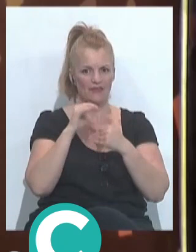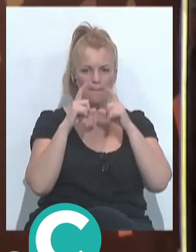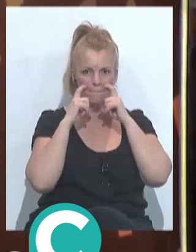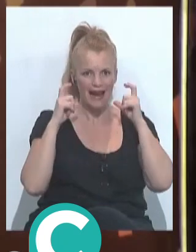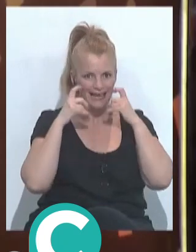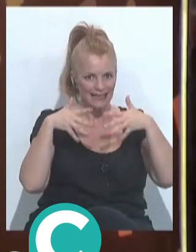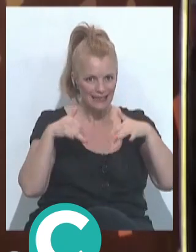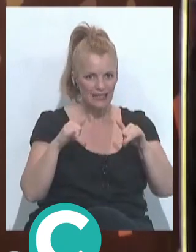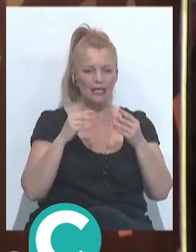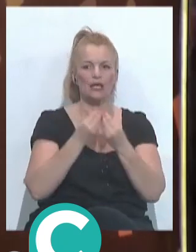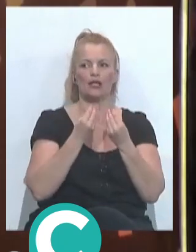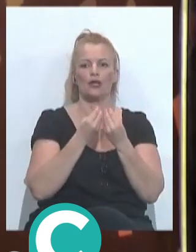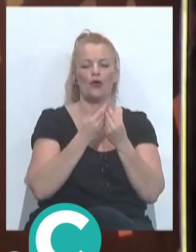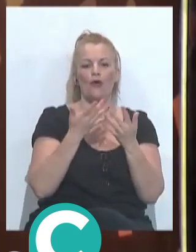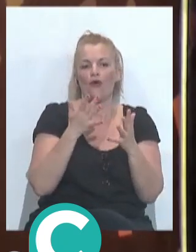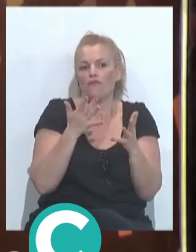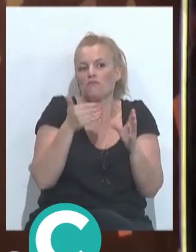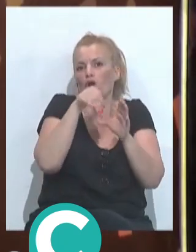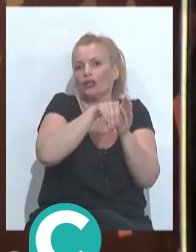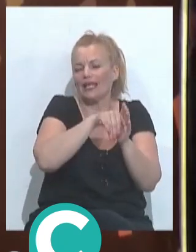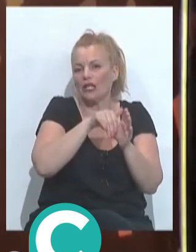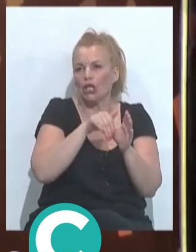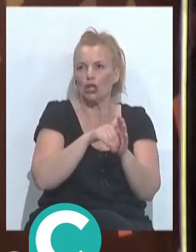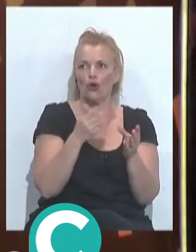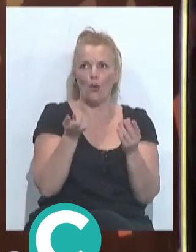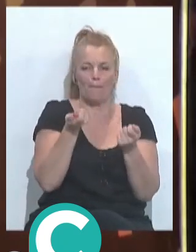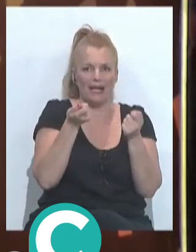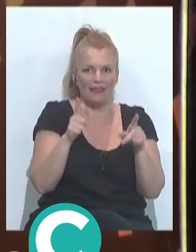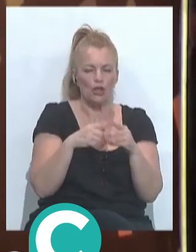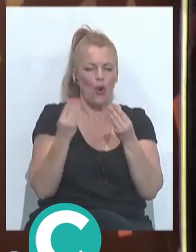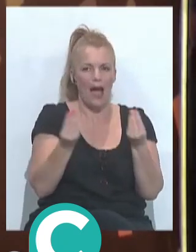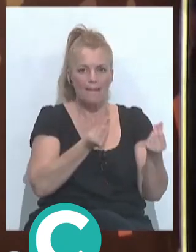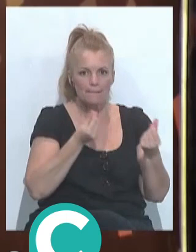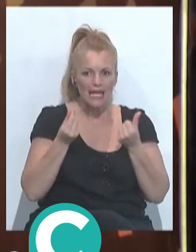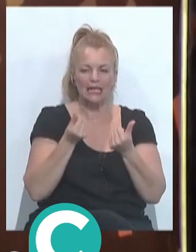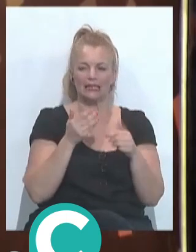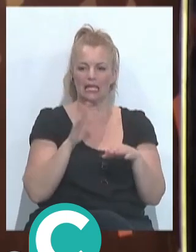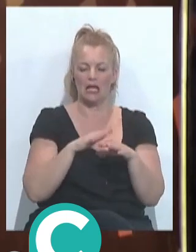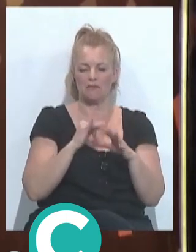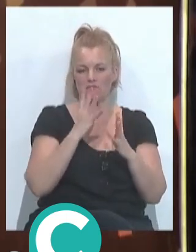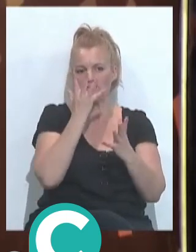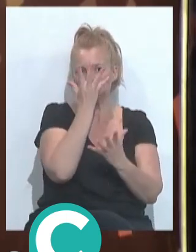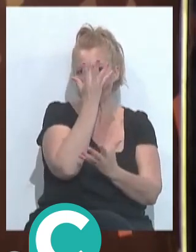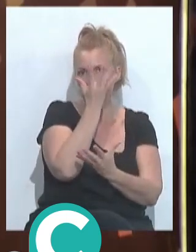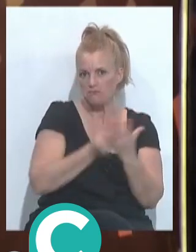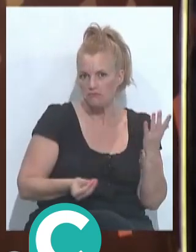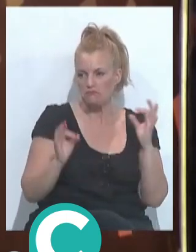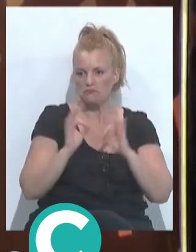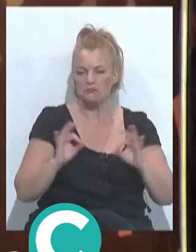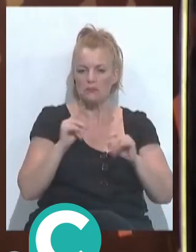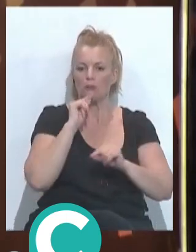mascarilla y con el formato más parecido al menos en ambientes sin incidencias de este tipo de